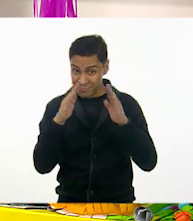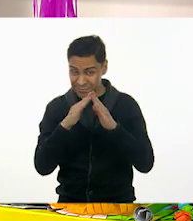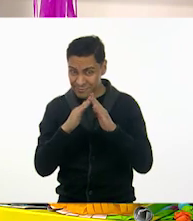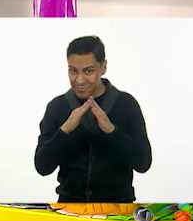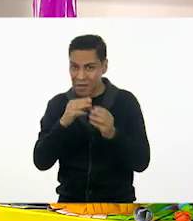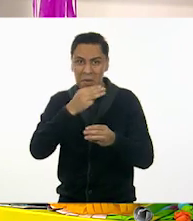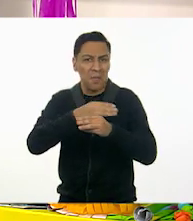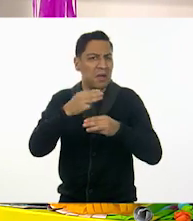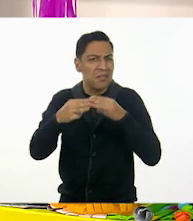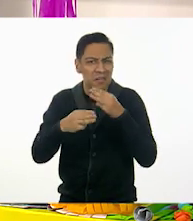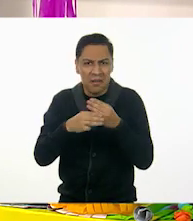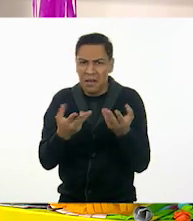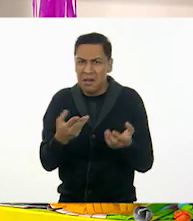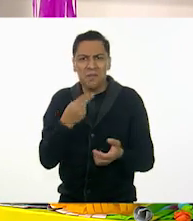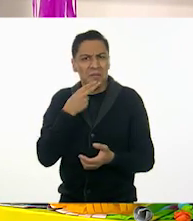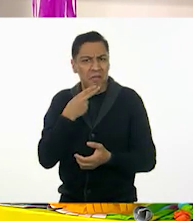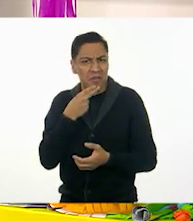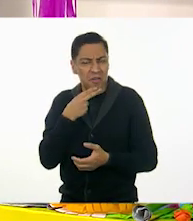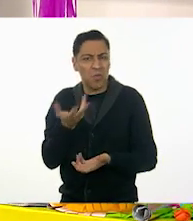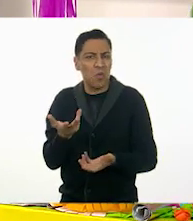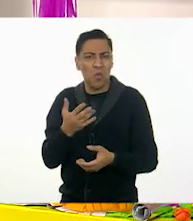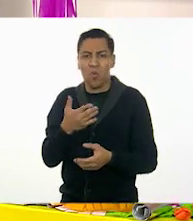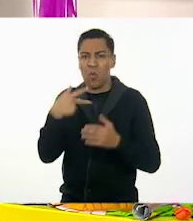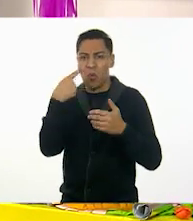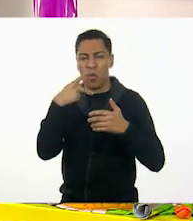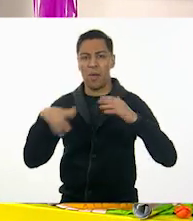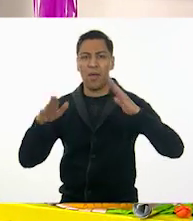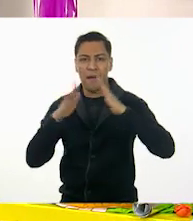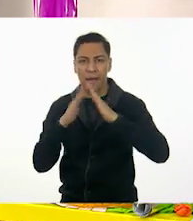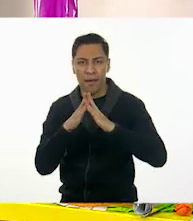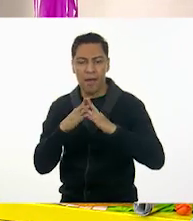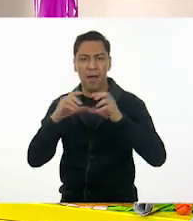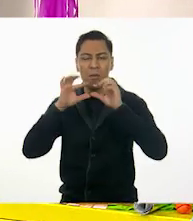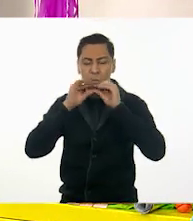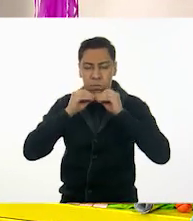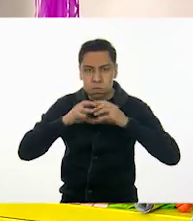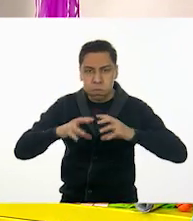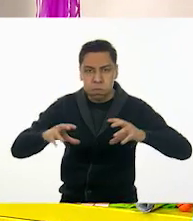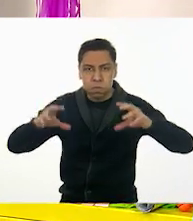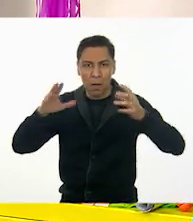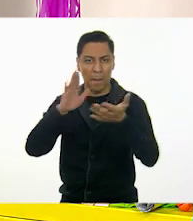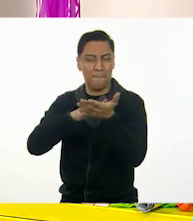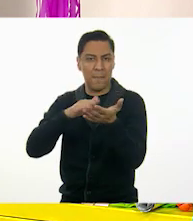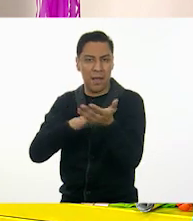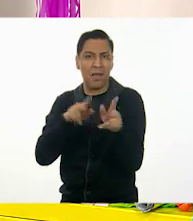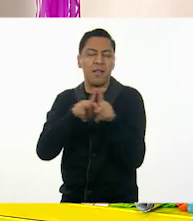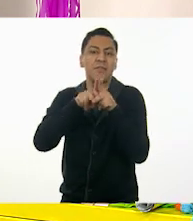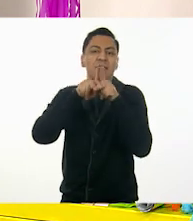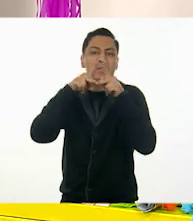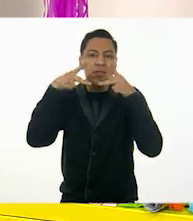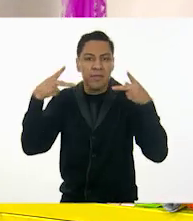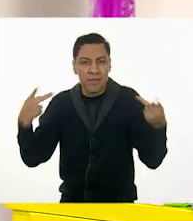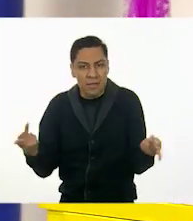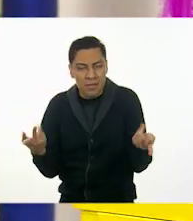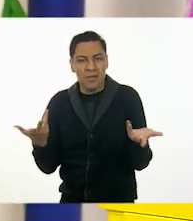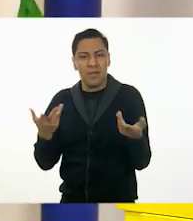sencillos, como un globo, pegamento, cartulina, cartoncillo, para darle la